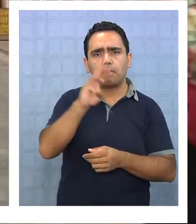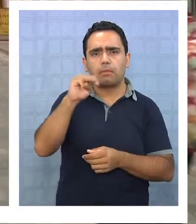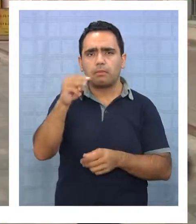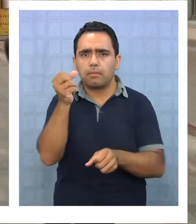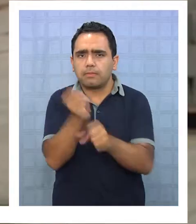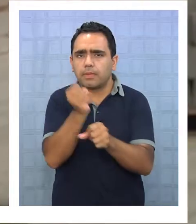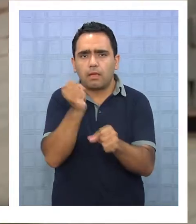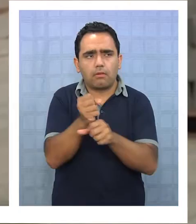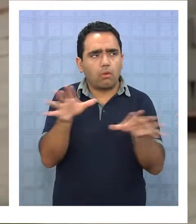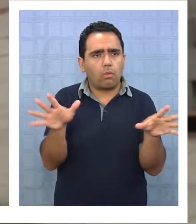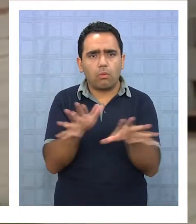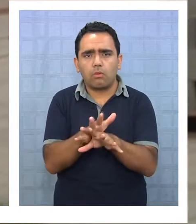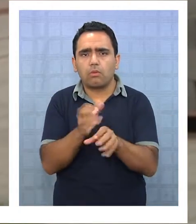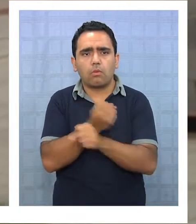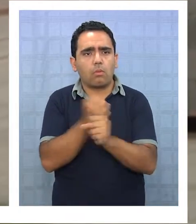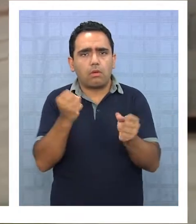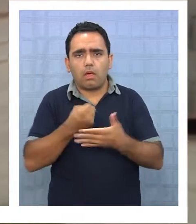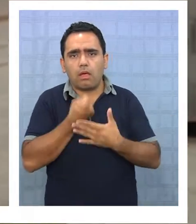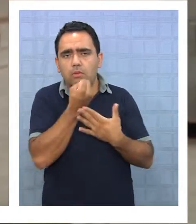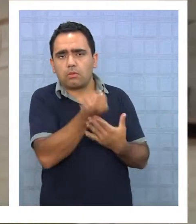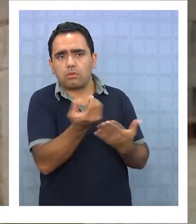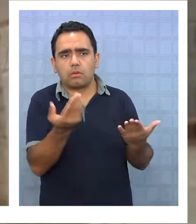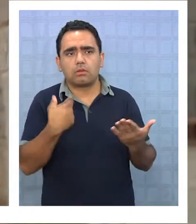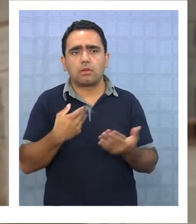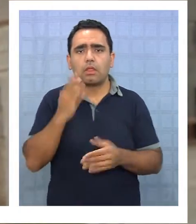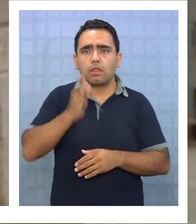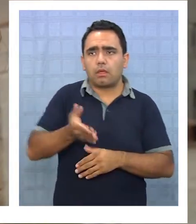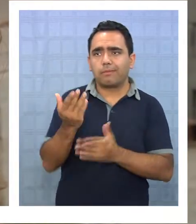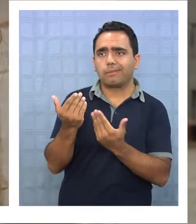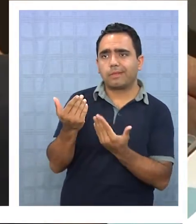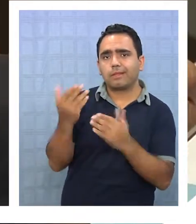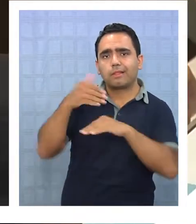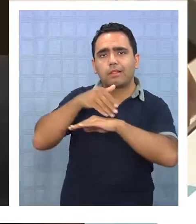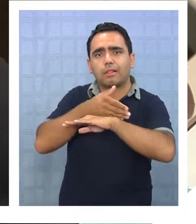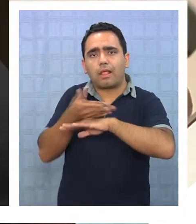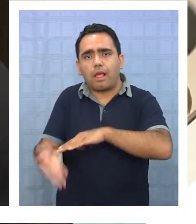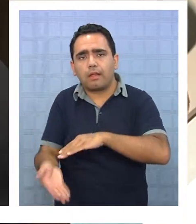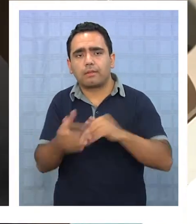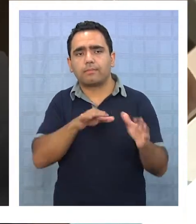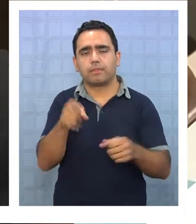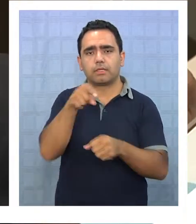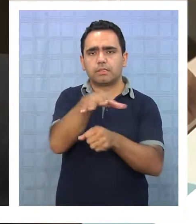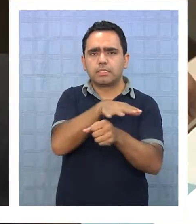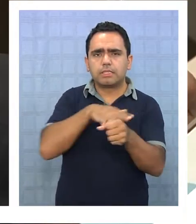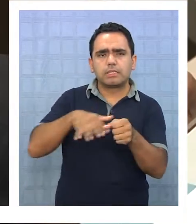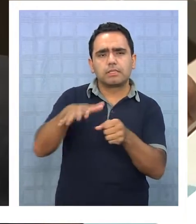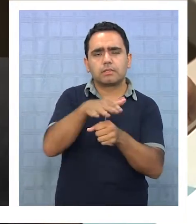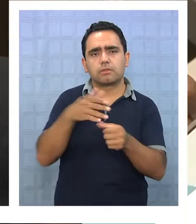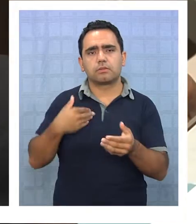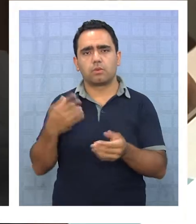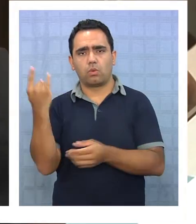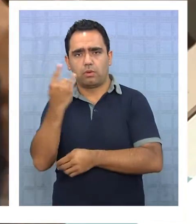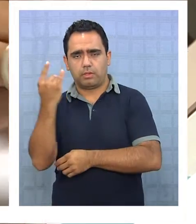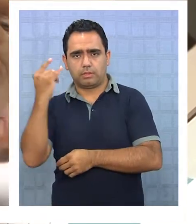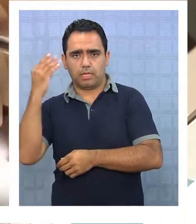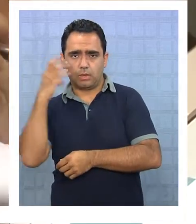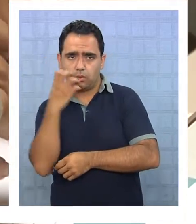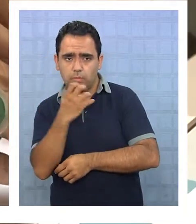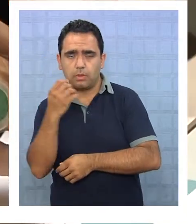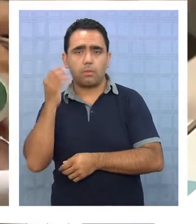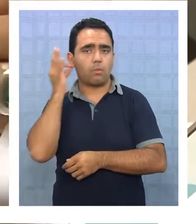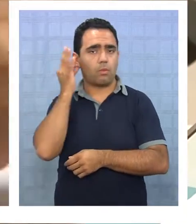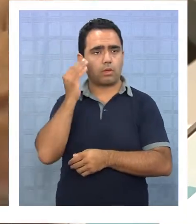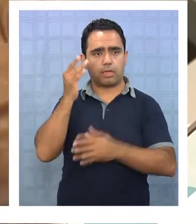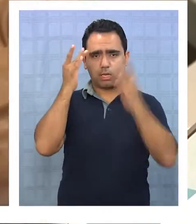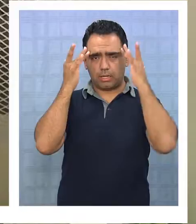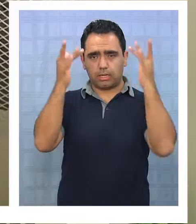trabajan, no tienen como para poder ayudar, entonces tienen que esperar a los papás hasta tarde. Frente a esta situación, la académica de la Universidad de Alzuro Prat, Yanina